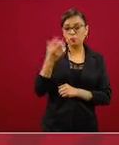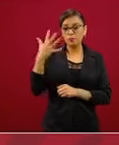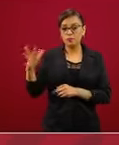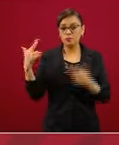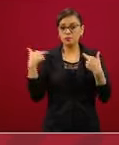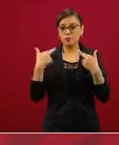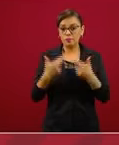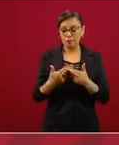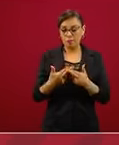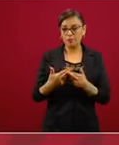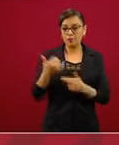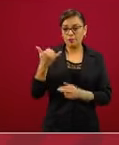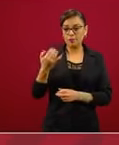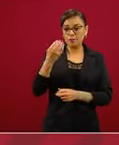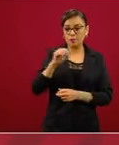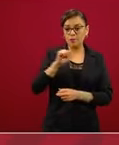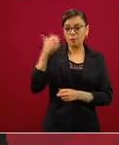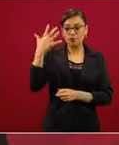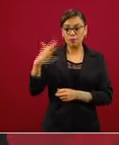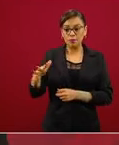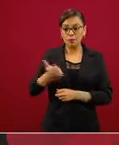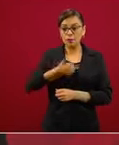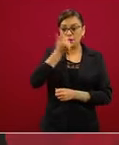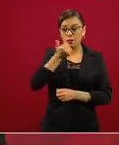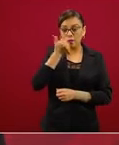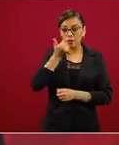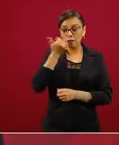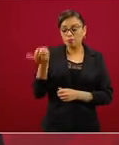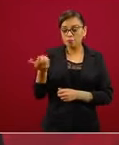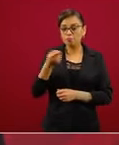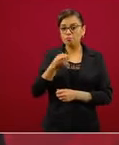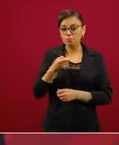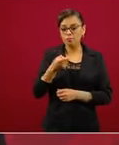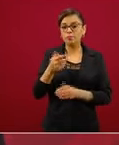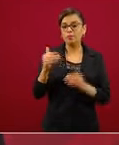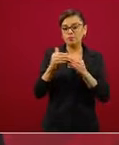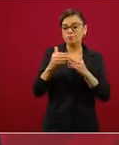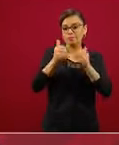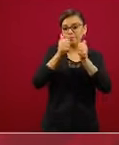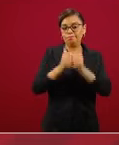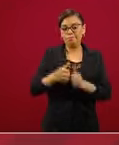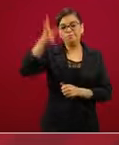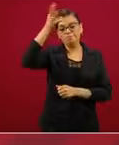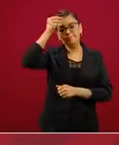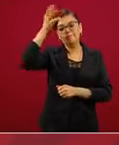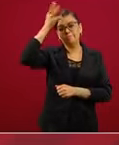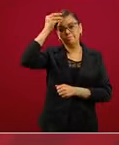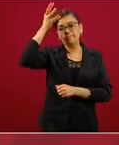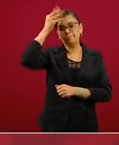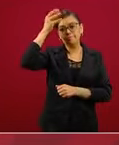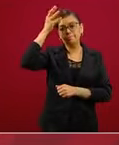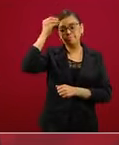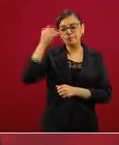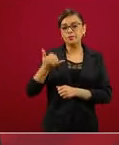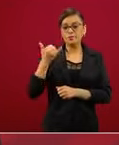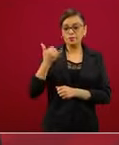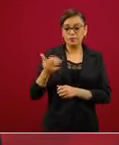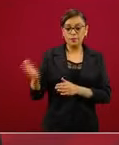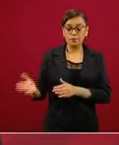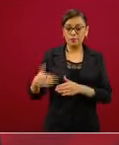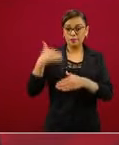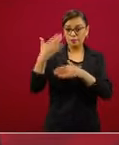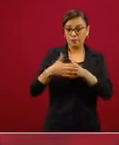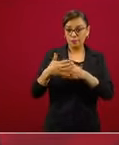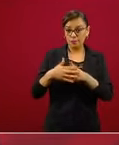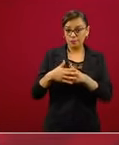cada diez alumnos, de manera que se está trabajando en casa. Y además el ciclo escolar 19-20 está